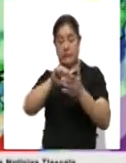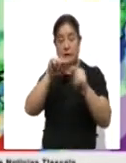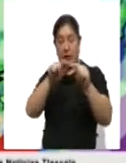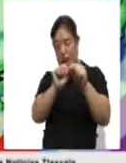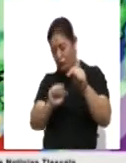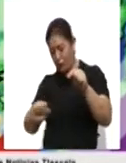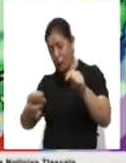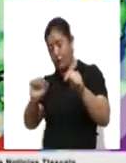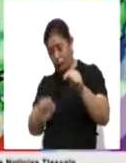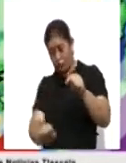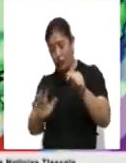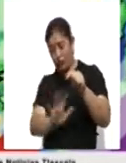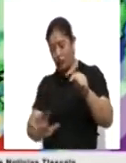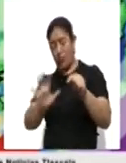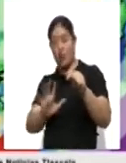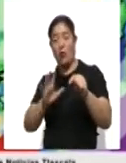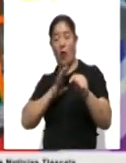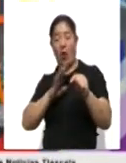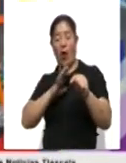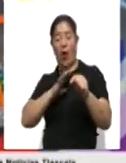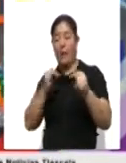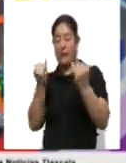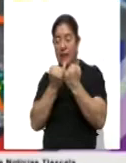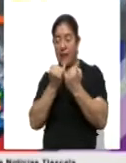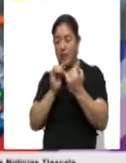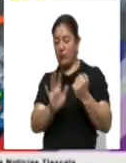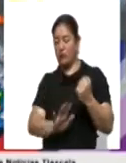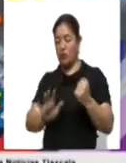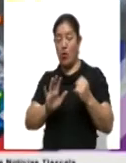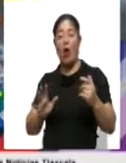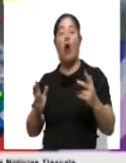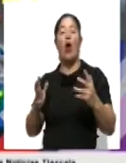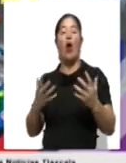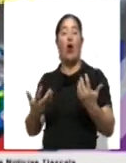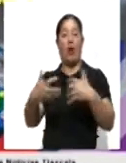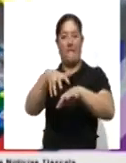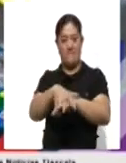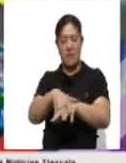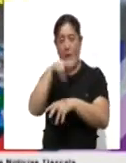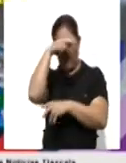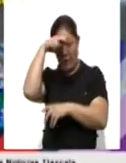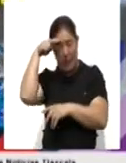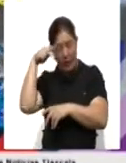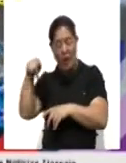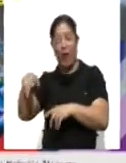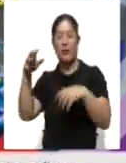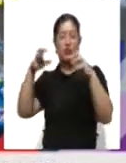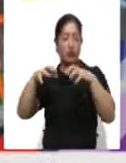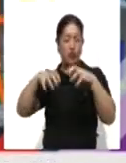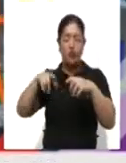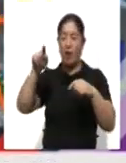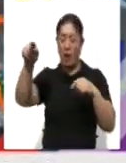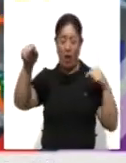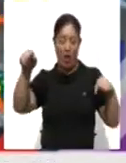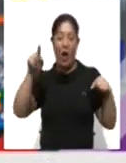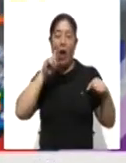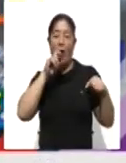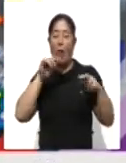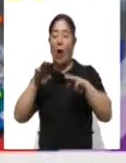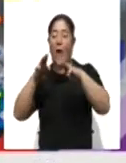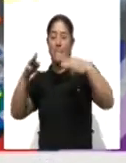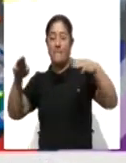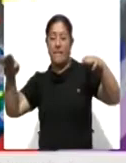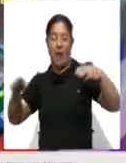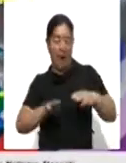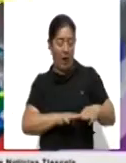con un canal de baja presión que se extiende en el interior del país, con el ingreso de humedad del Océano Pacífico y Golfo de México, provocando